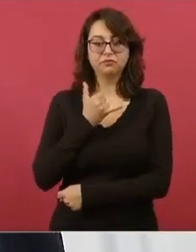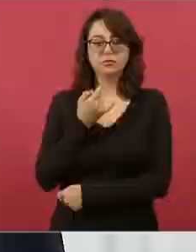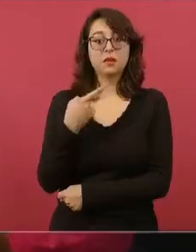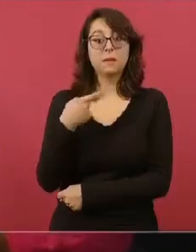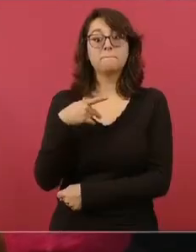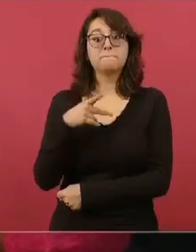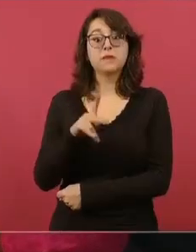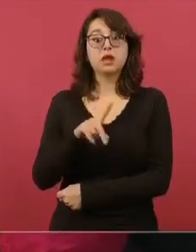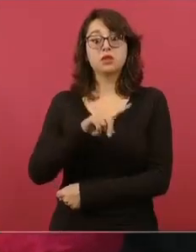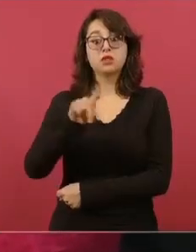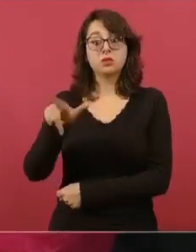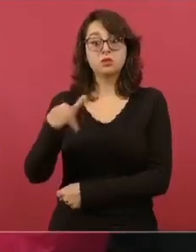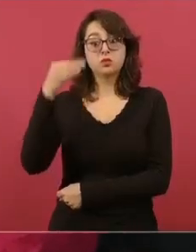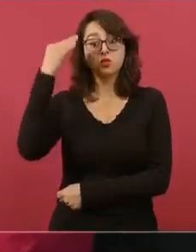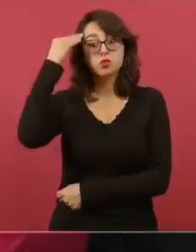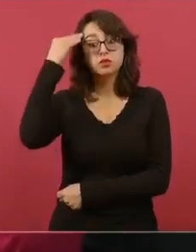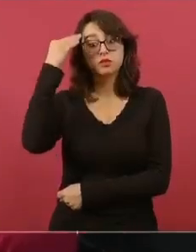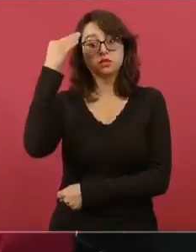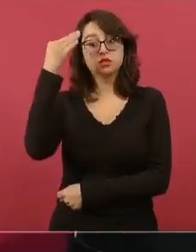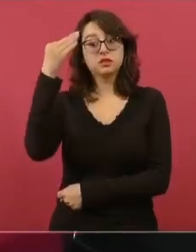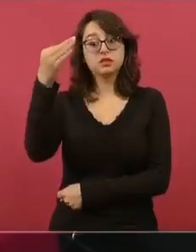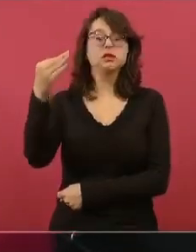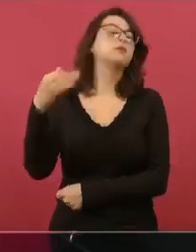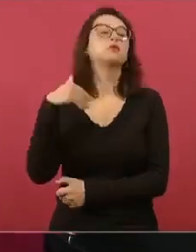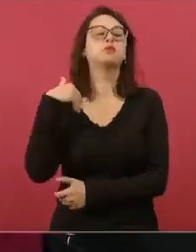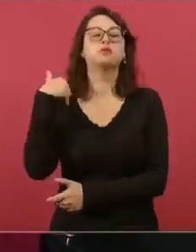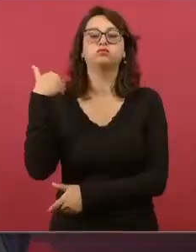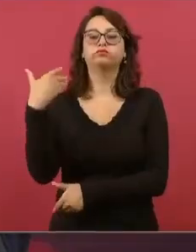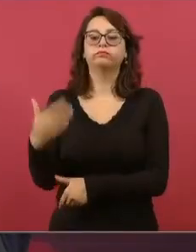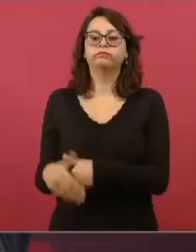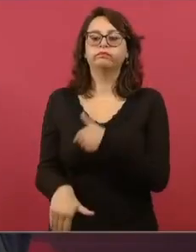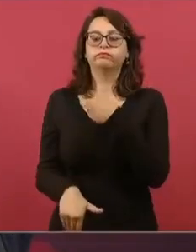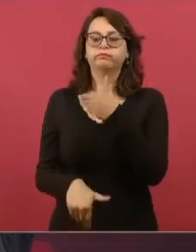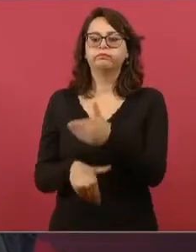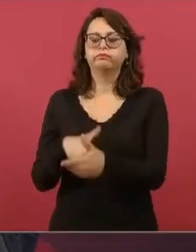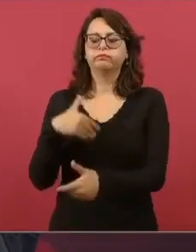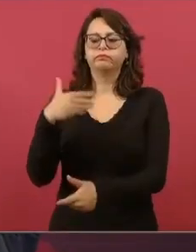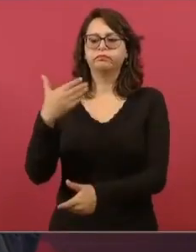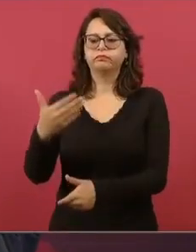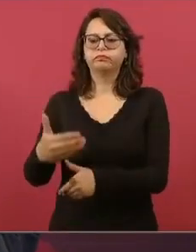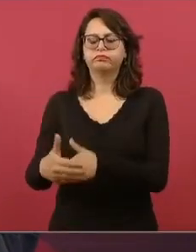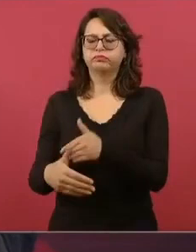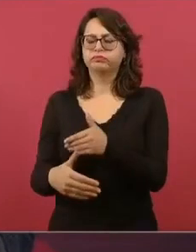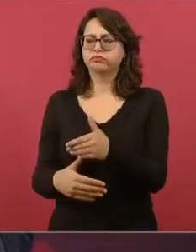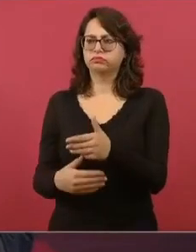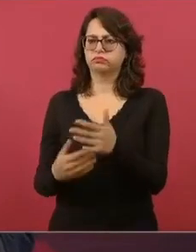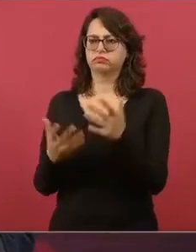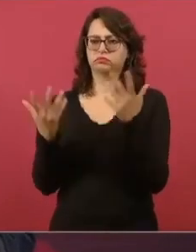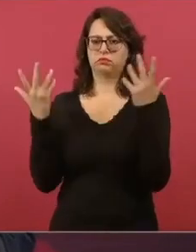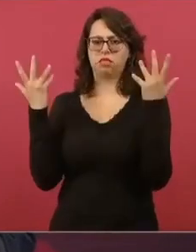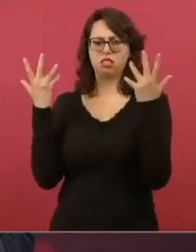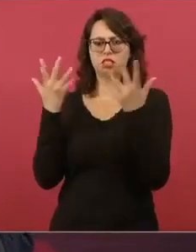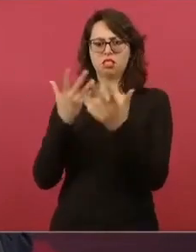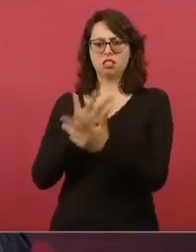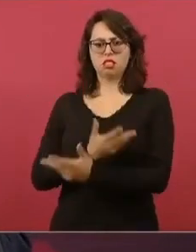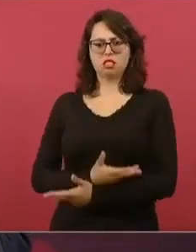entregando al poder,